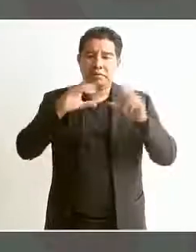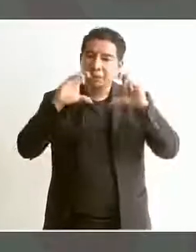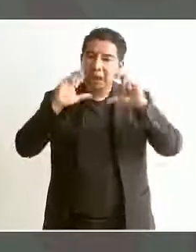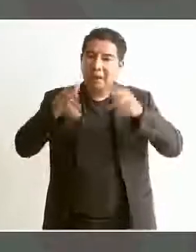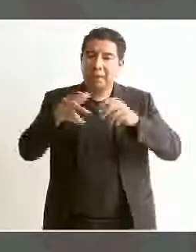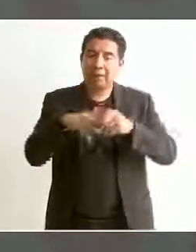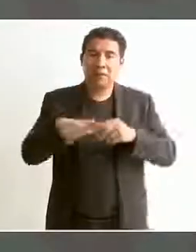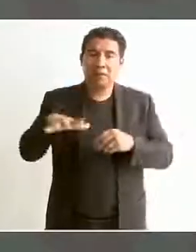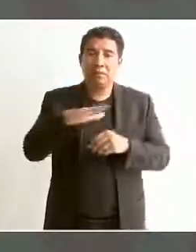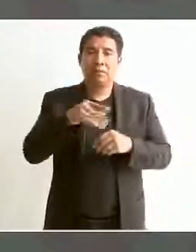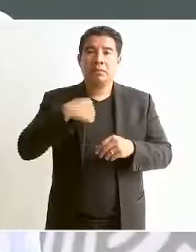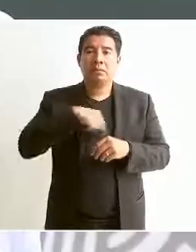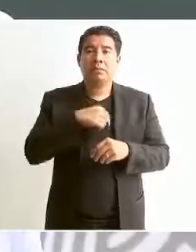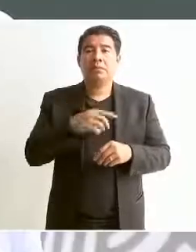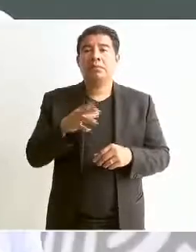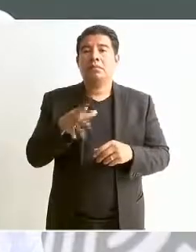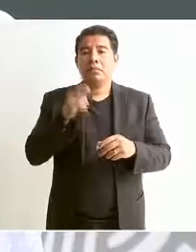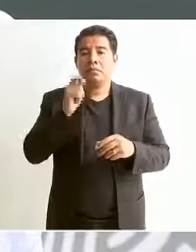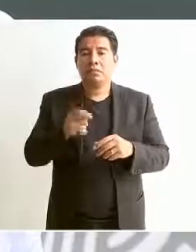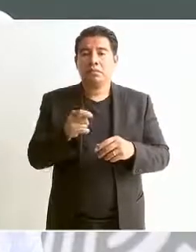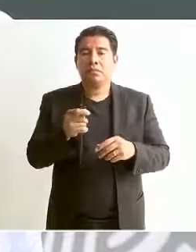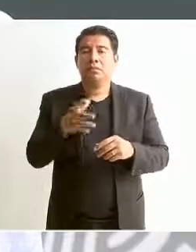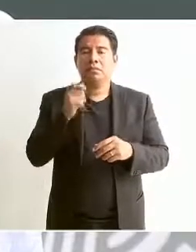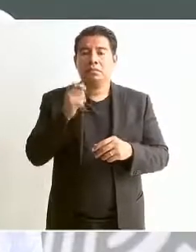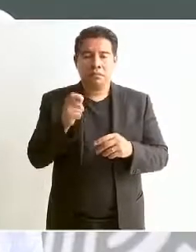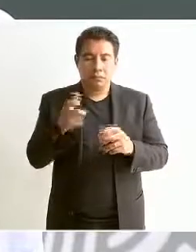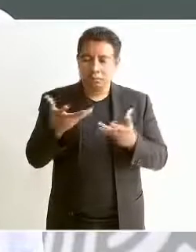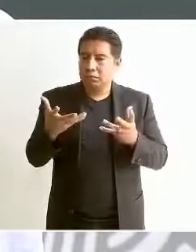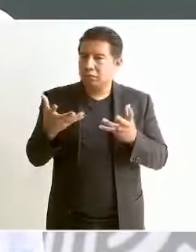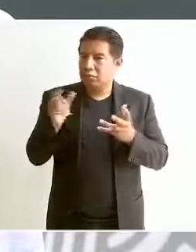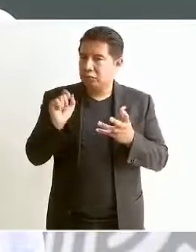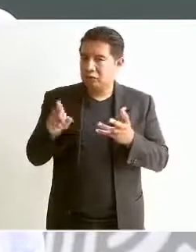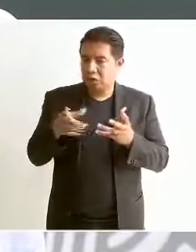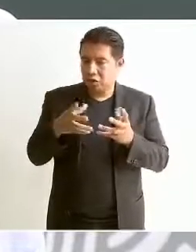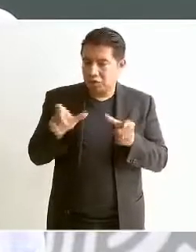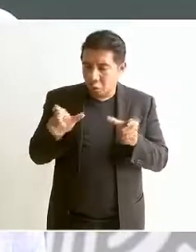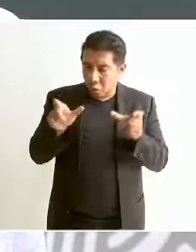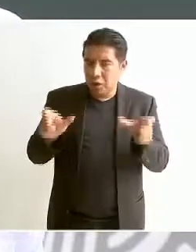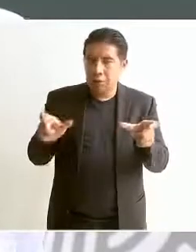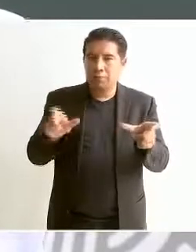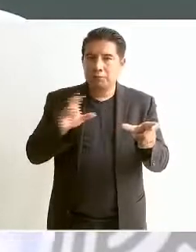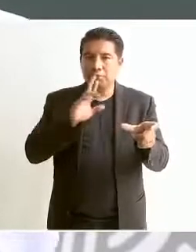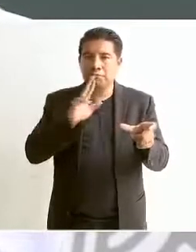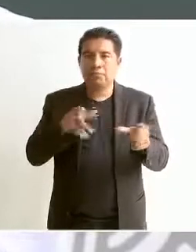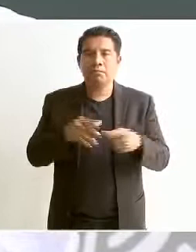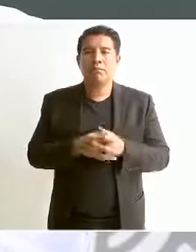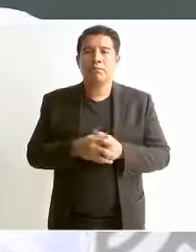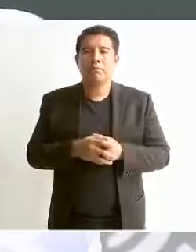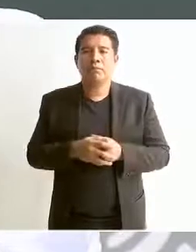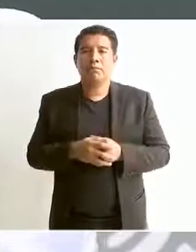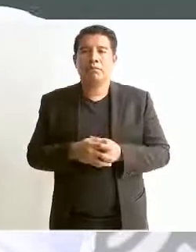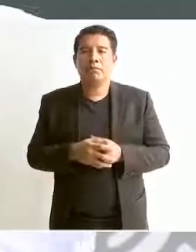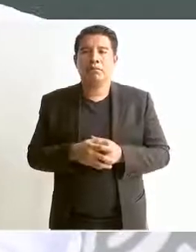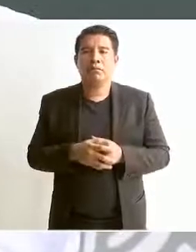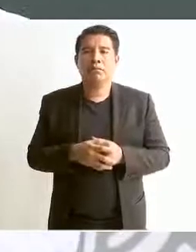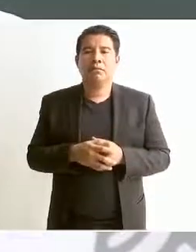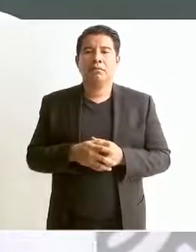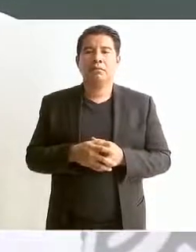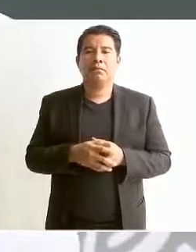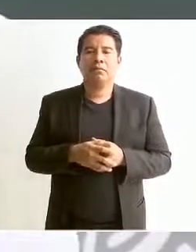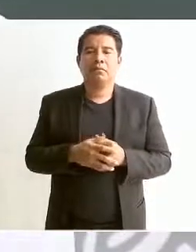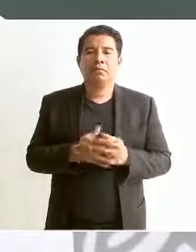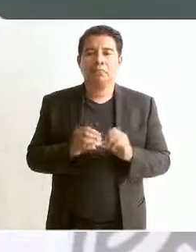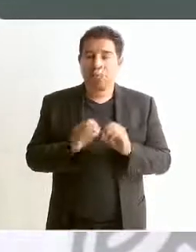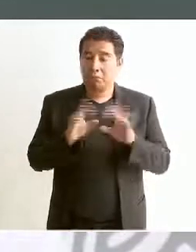en lo que tiene que ver con la seguridad. No es poca